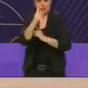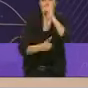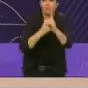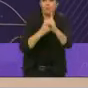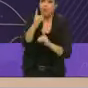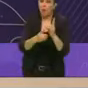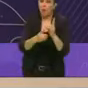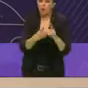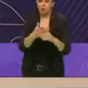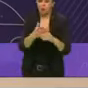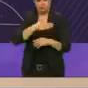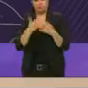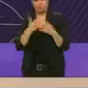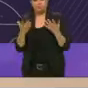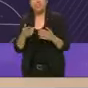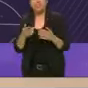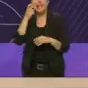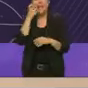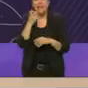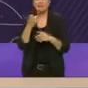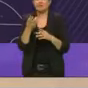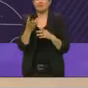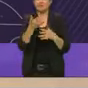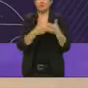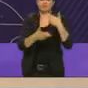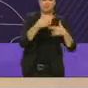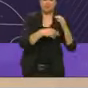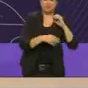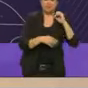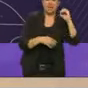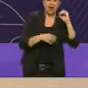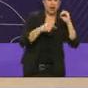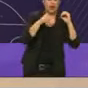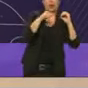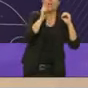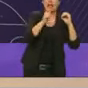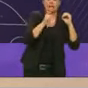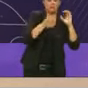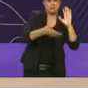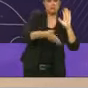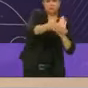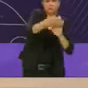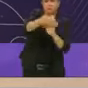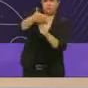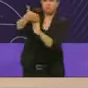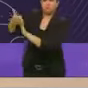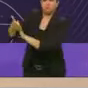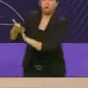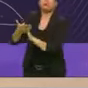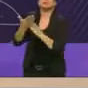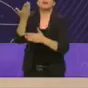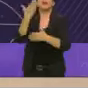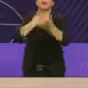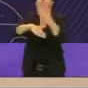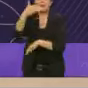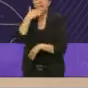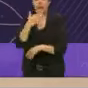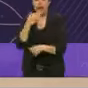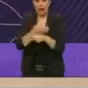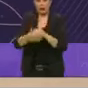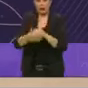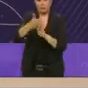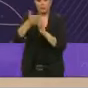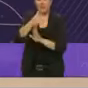que eso lo hicimos de cero, construimos infraestructura y es un éxito. Vamos a hacer 100 utopías para esta